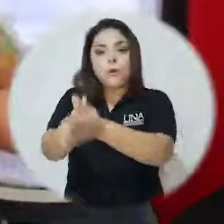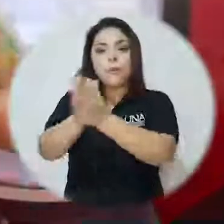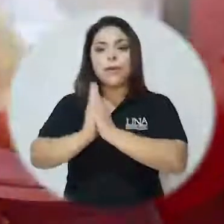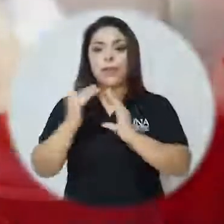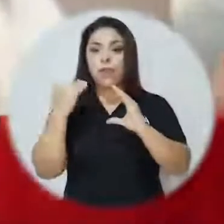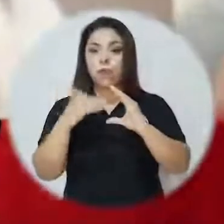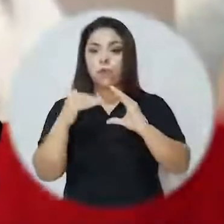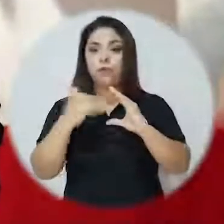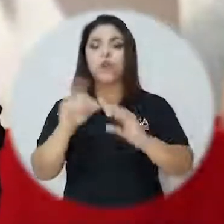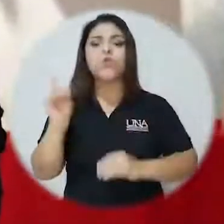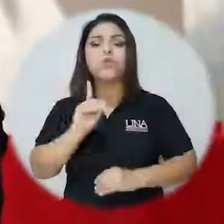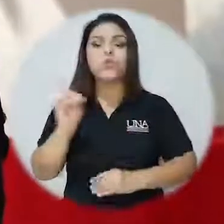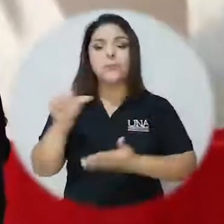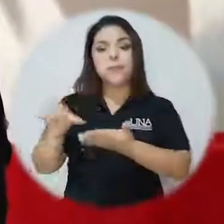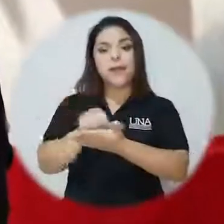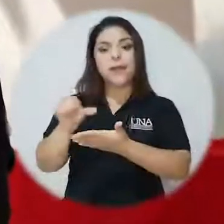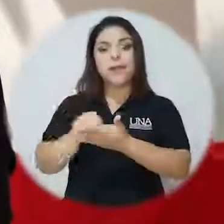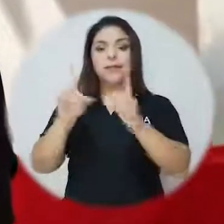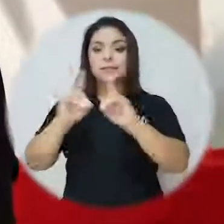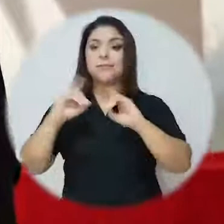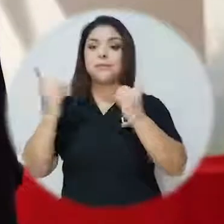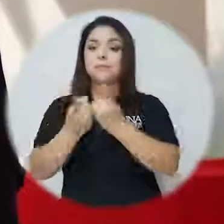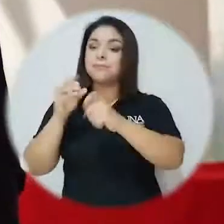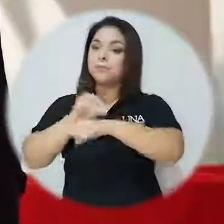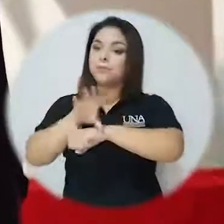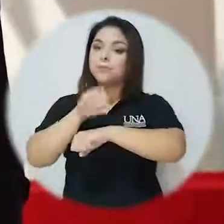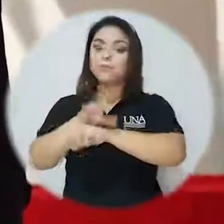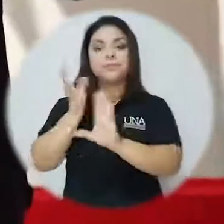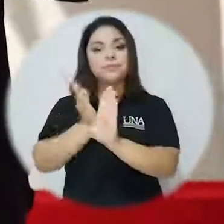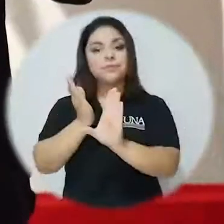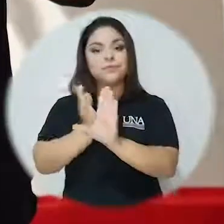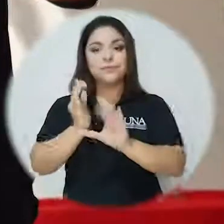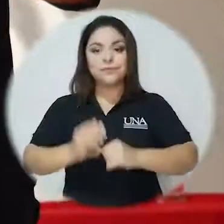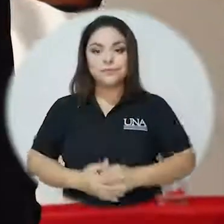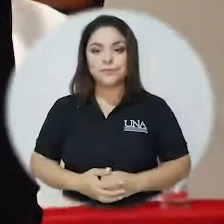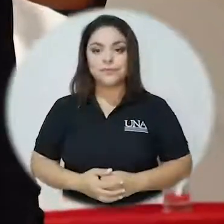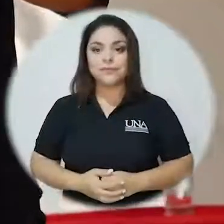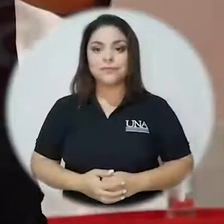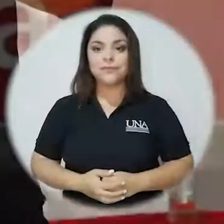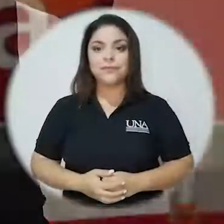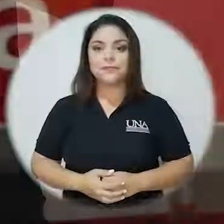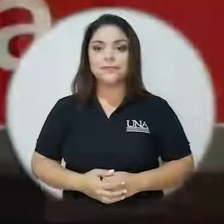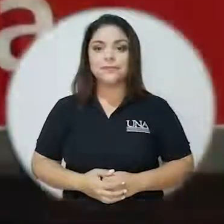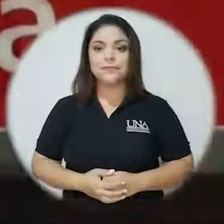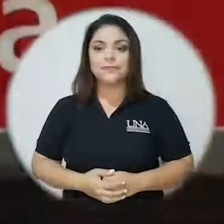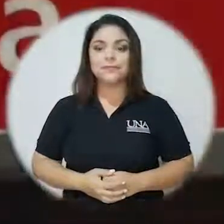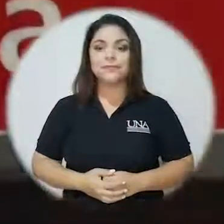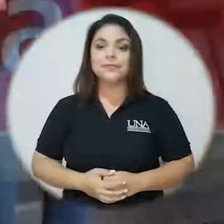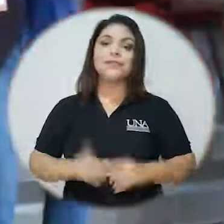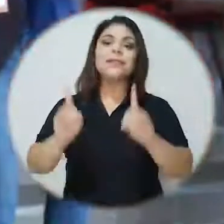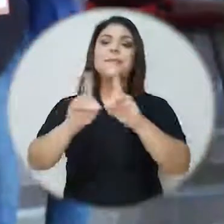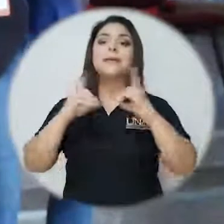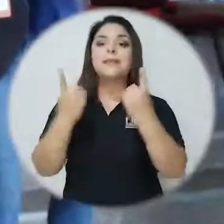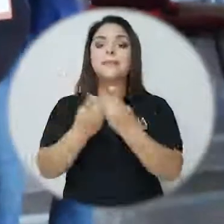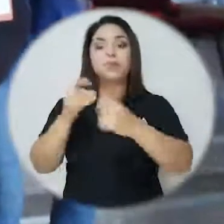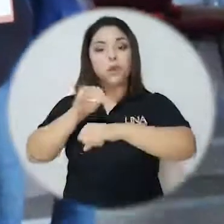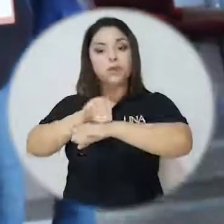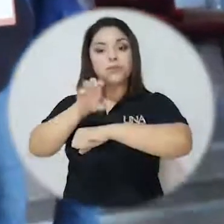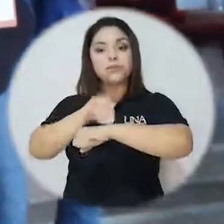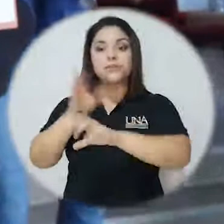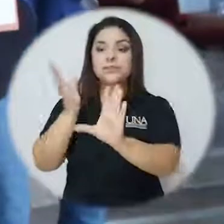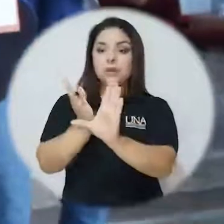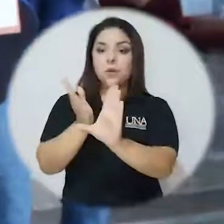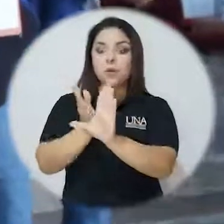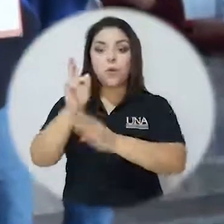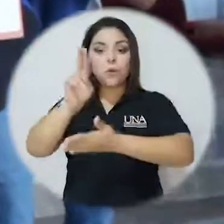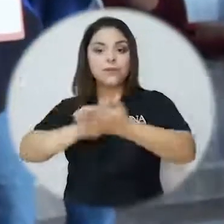del correo que encontrarás en la página del Departamento de Orientación y Psicología. En el Departamento